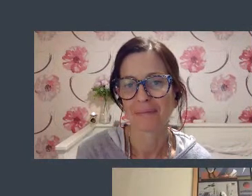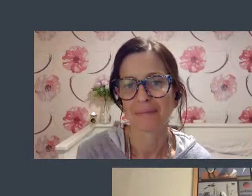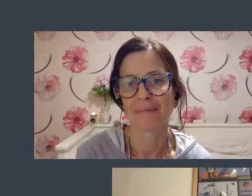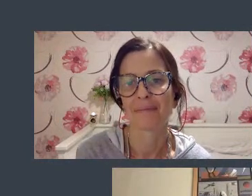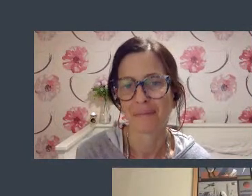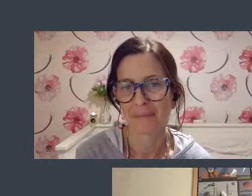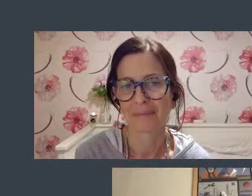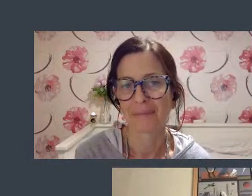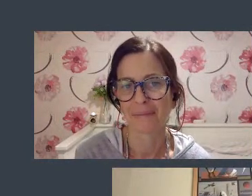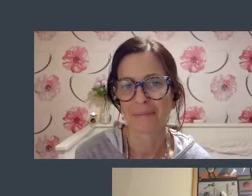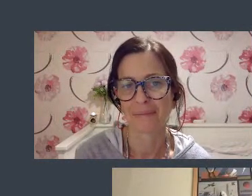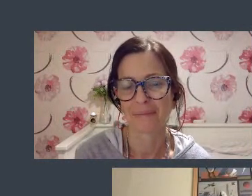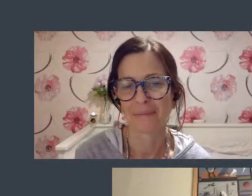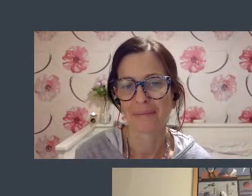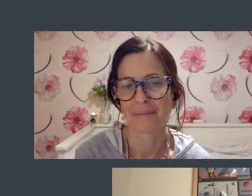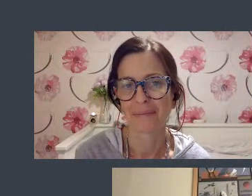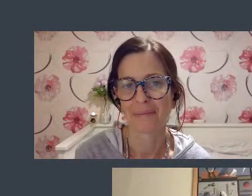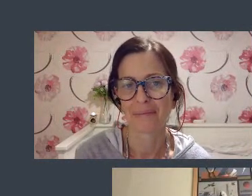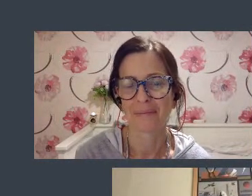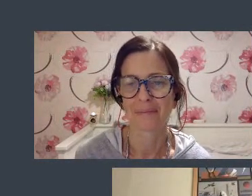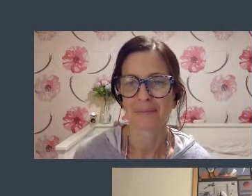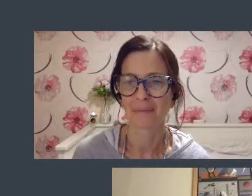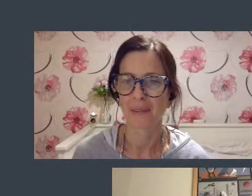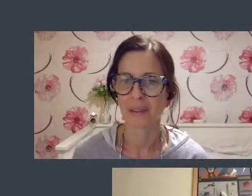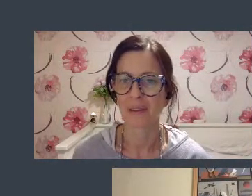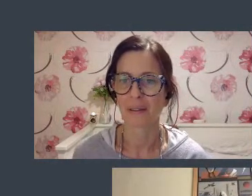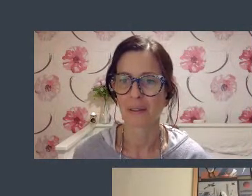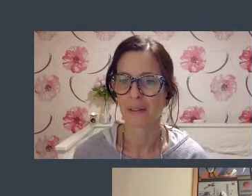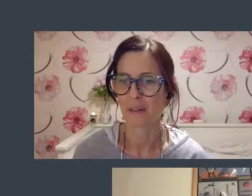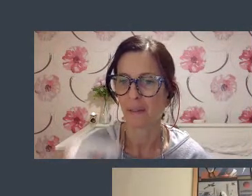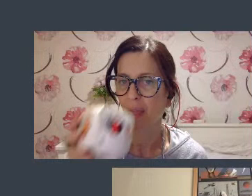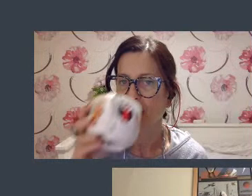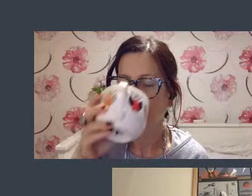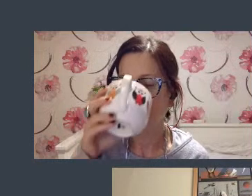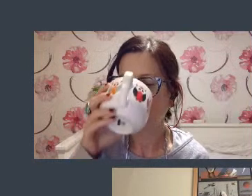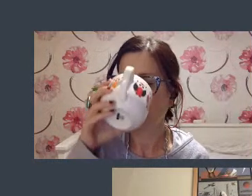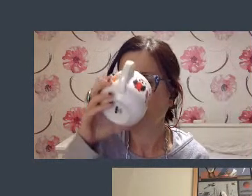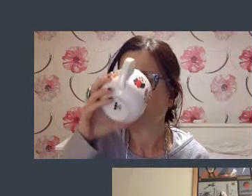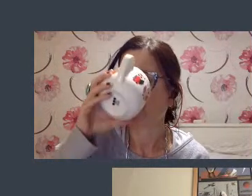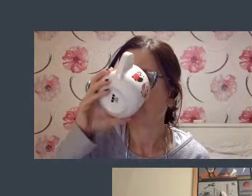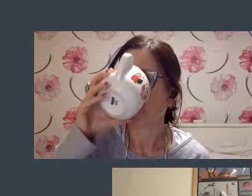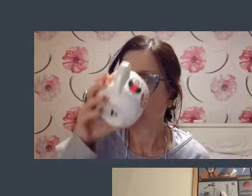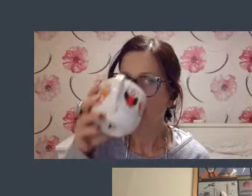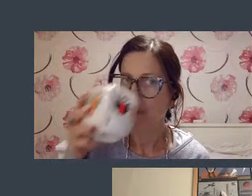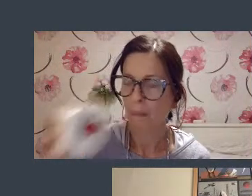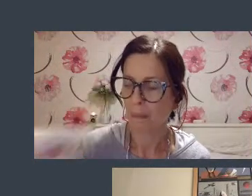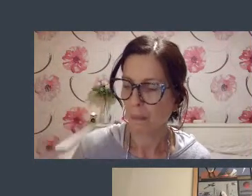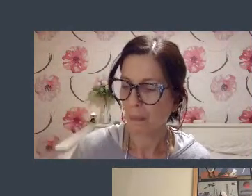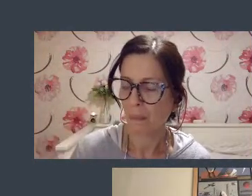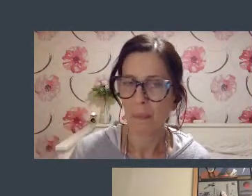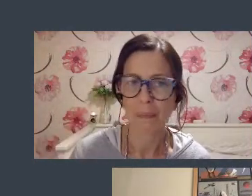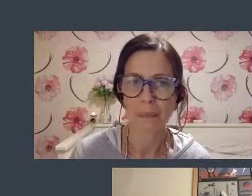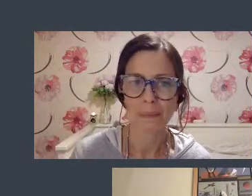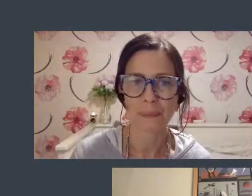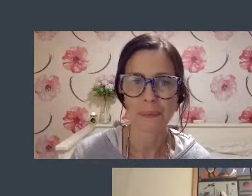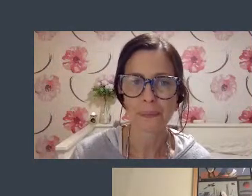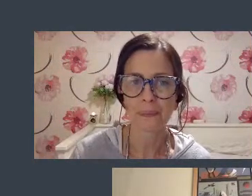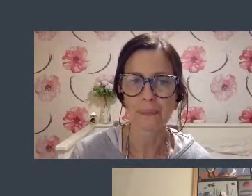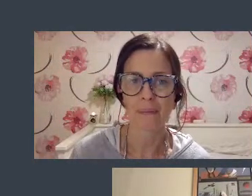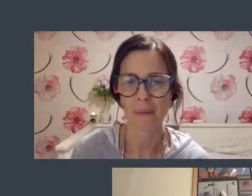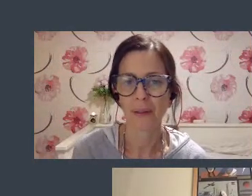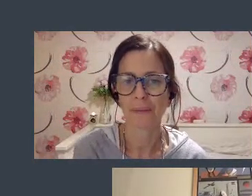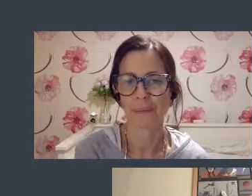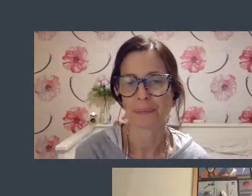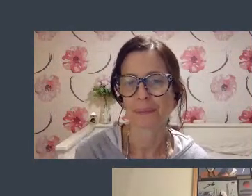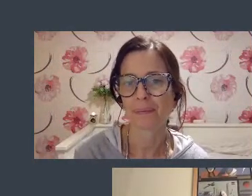de los países somos una sociedad que evolucionamos podemos tener un gobierno podemos tener otro podemos tener una constitución podemos tener